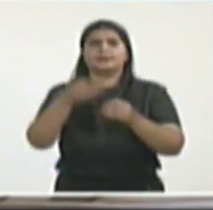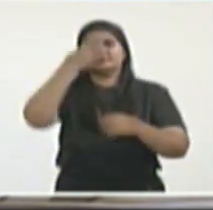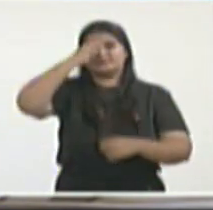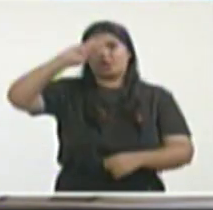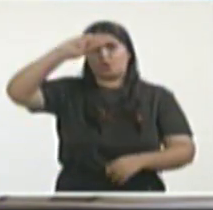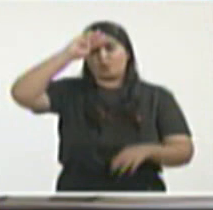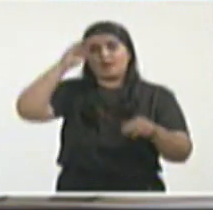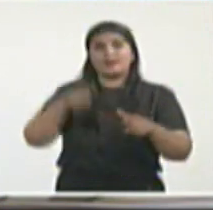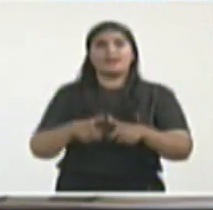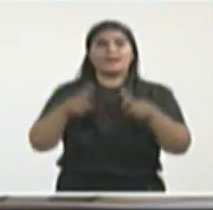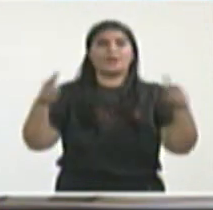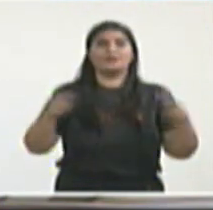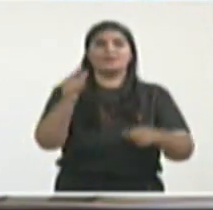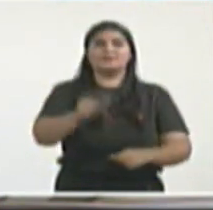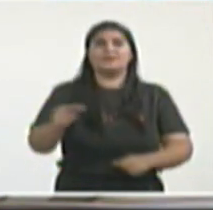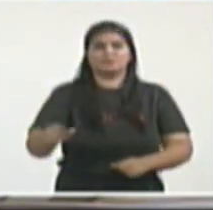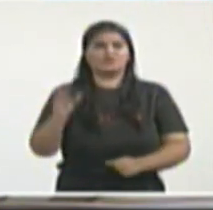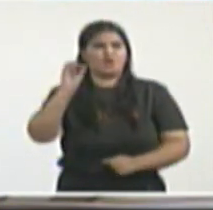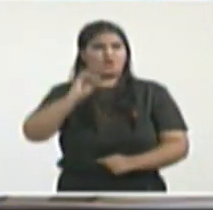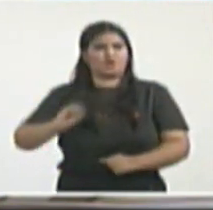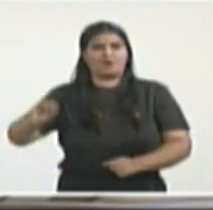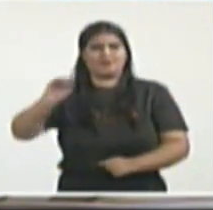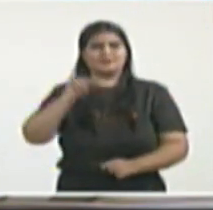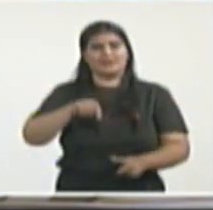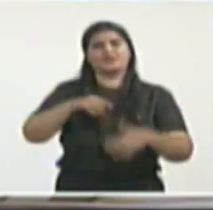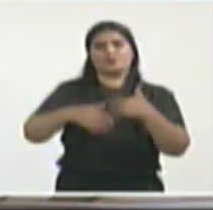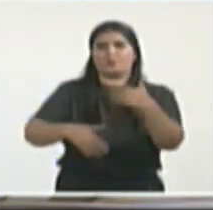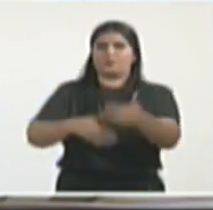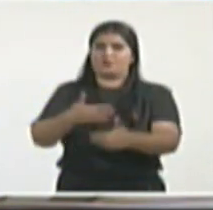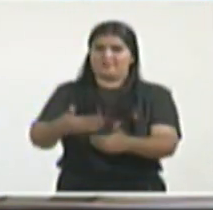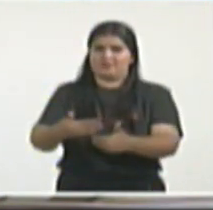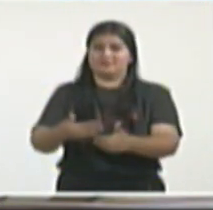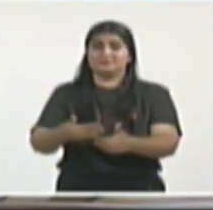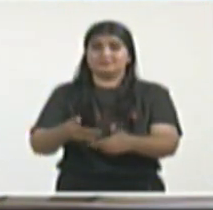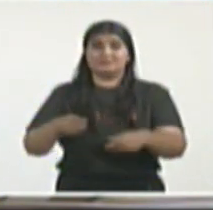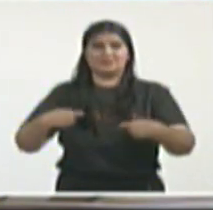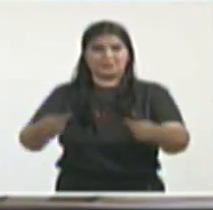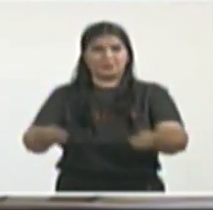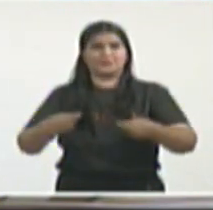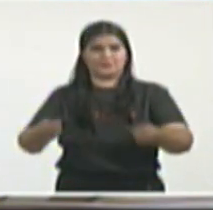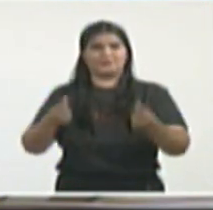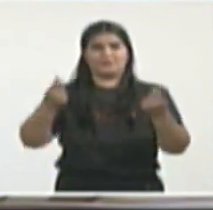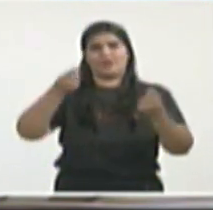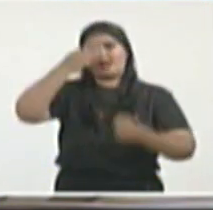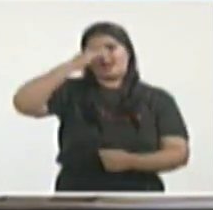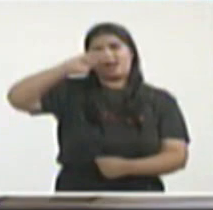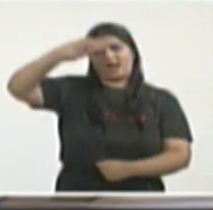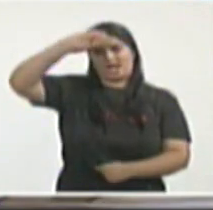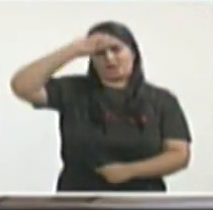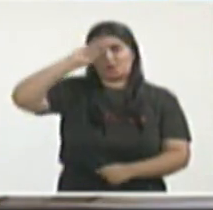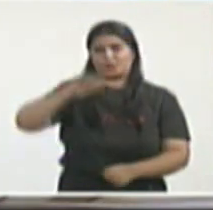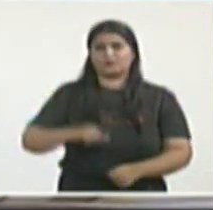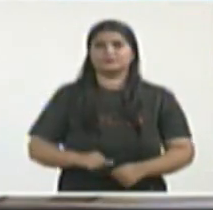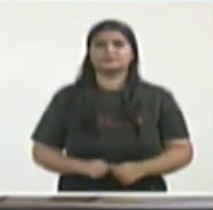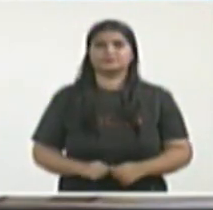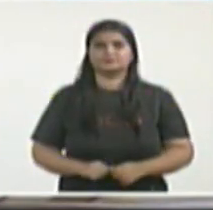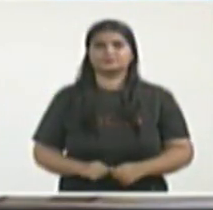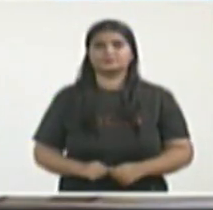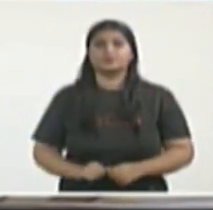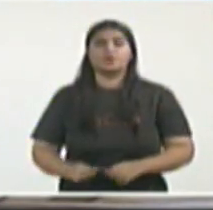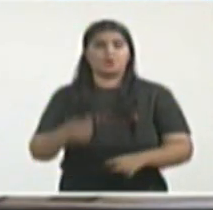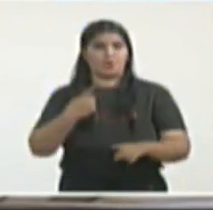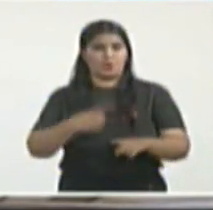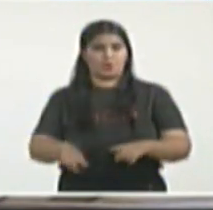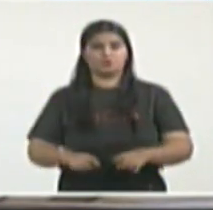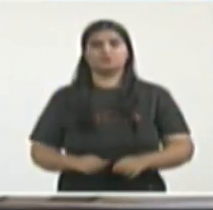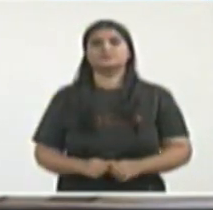Simultáneamente y en plazo también a Twitter a que reconozca o desmienta esto, hubo una operación contra